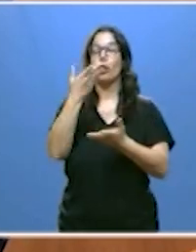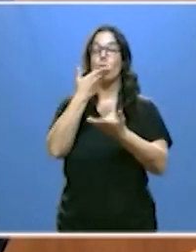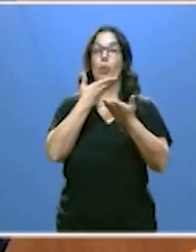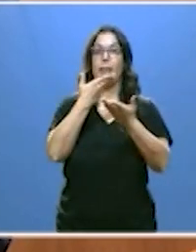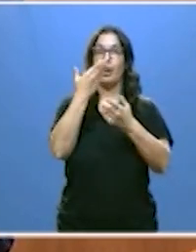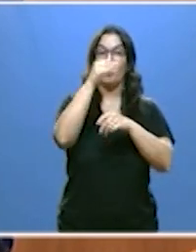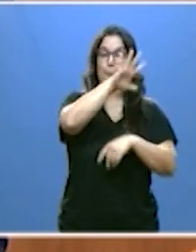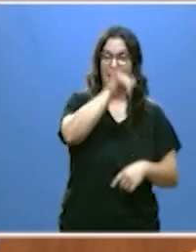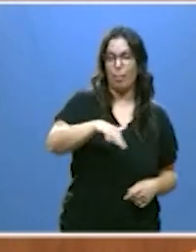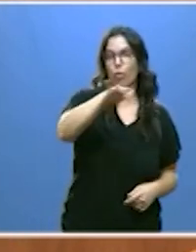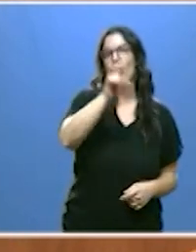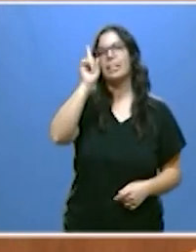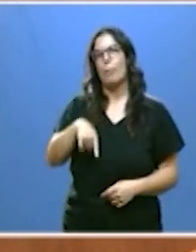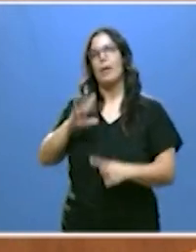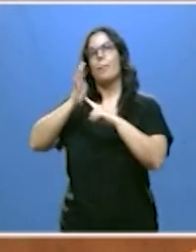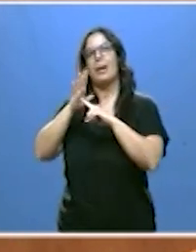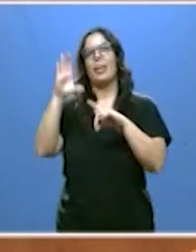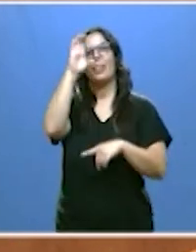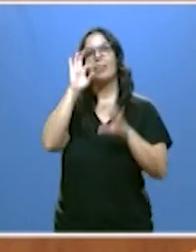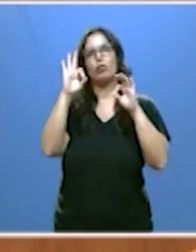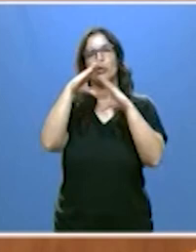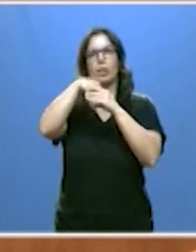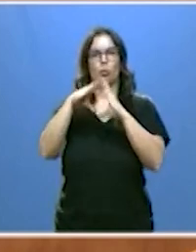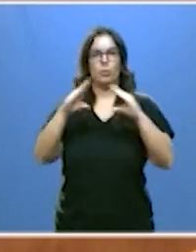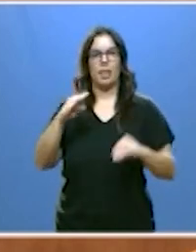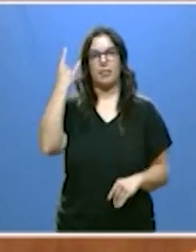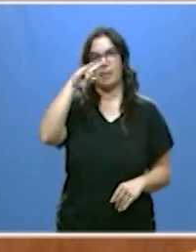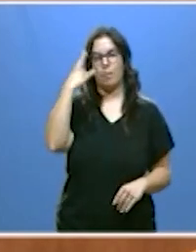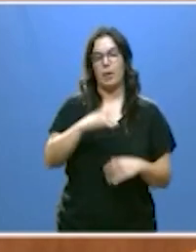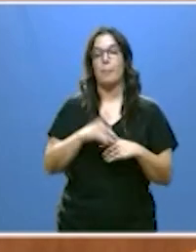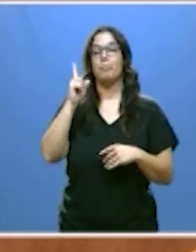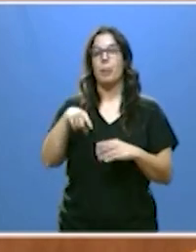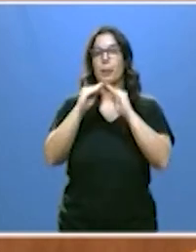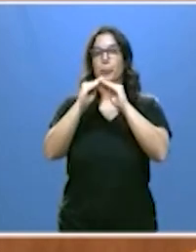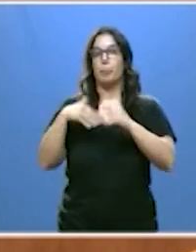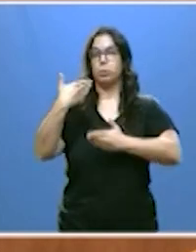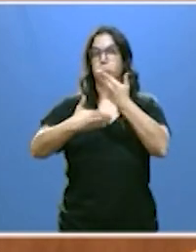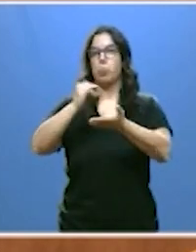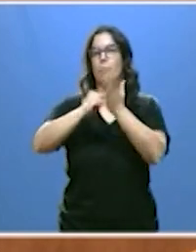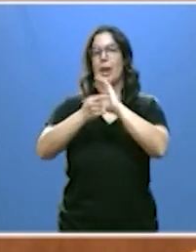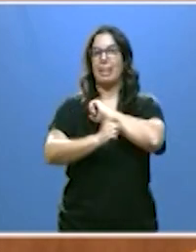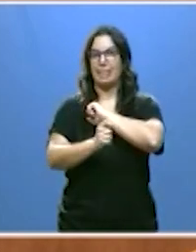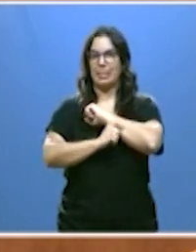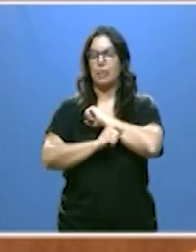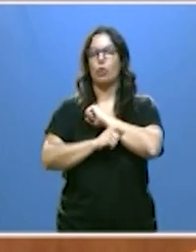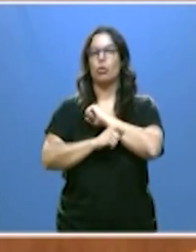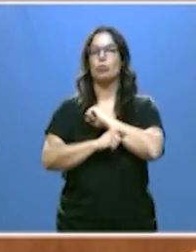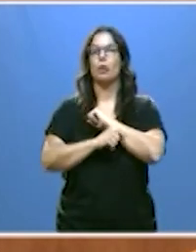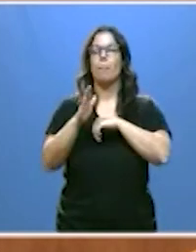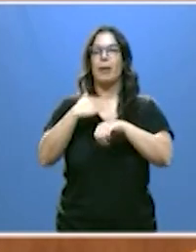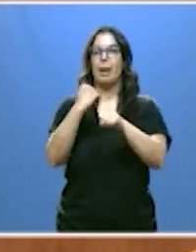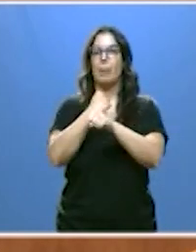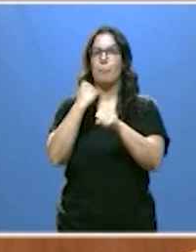Científico de la Universidad de Salamanca Están en fase avanzada de elaboración los planes estratégicos para el